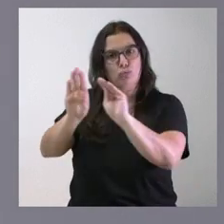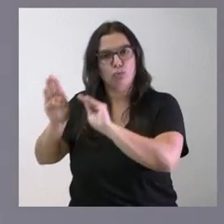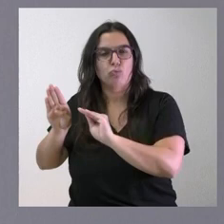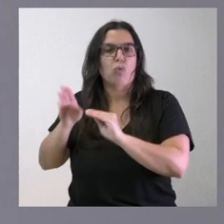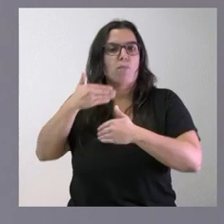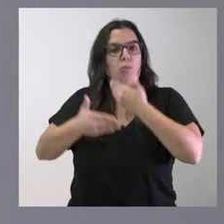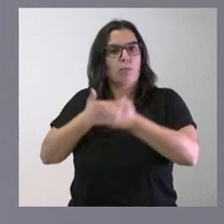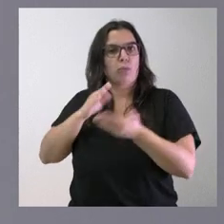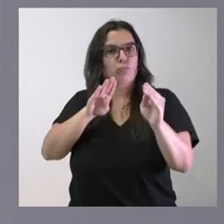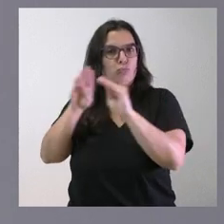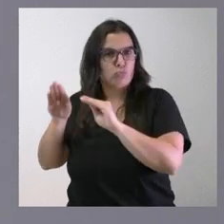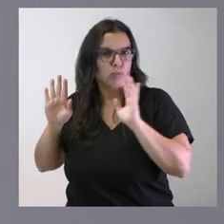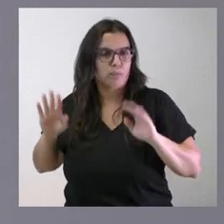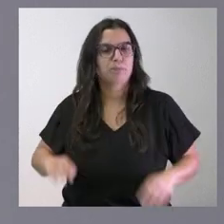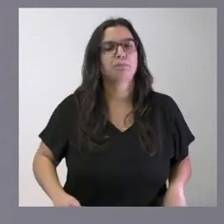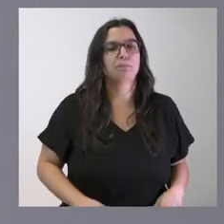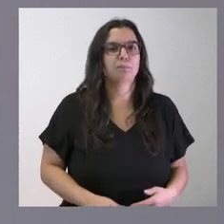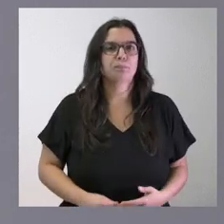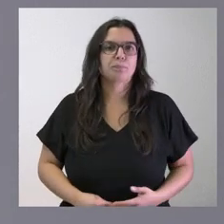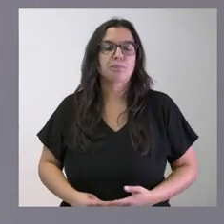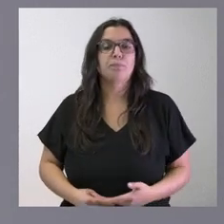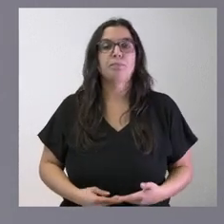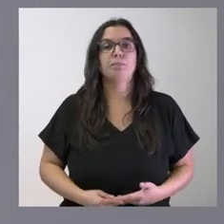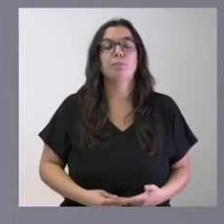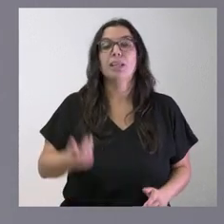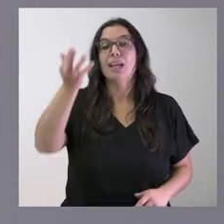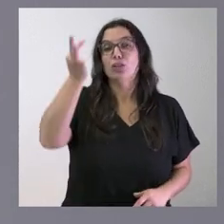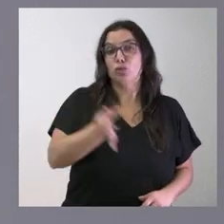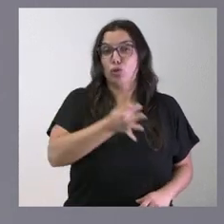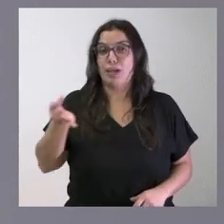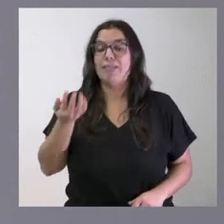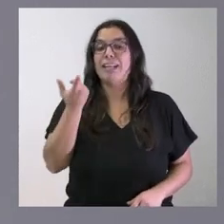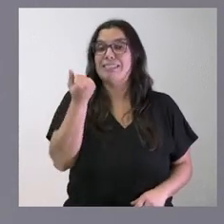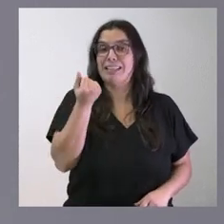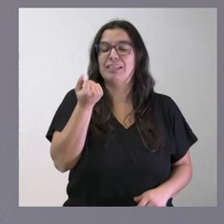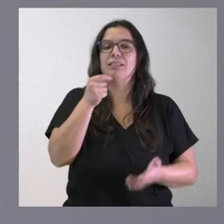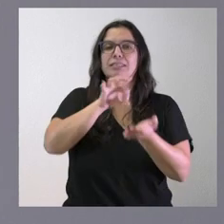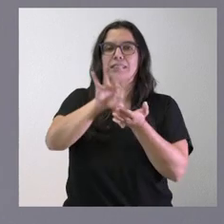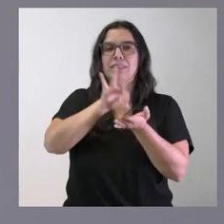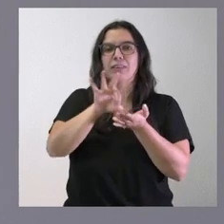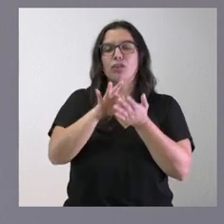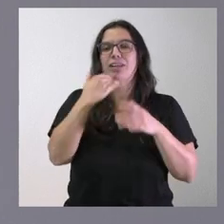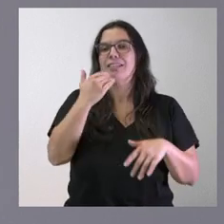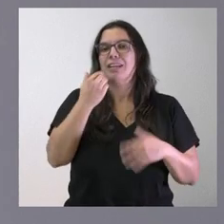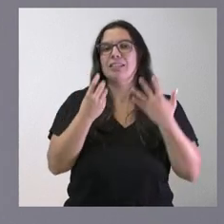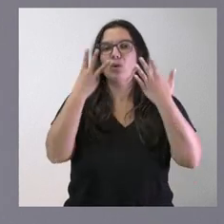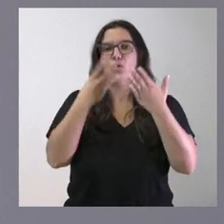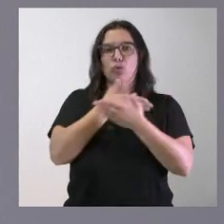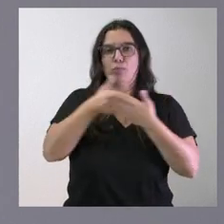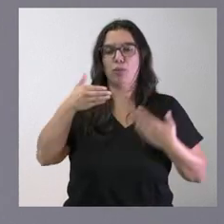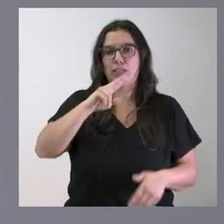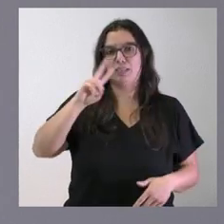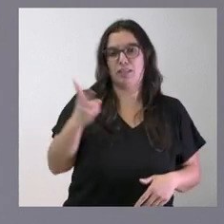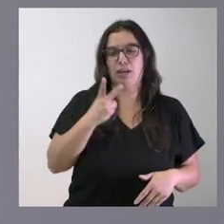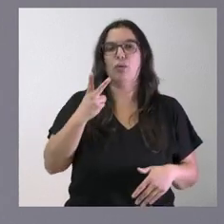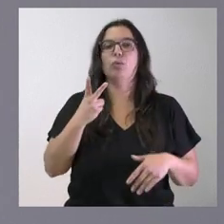de ámbito local y municipal. El coste total del servicio se aproxima a los 8 millones de euros durante el periodo que hemos